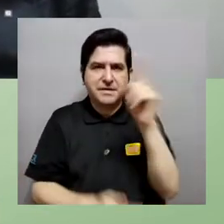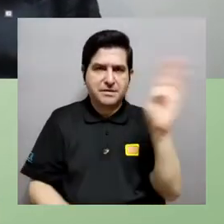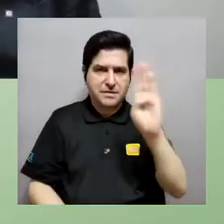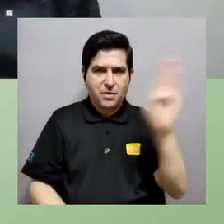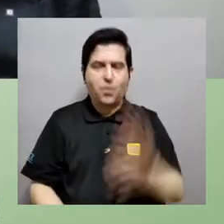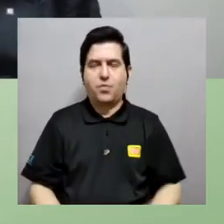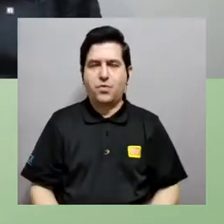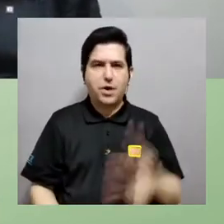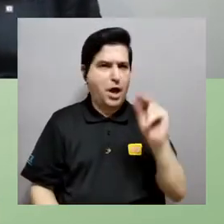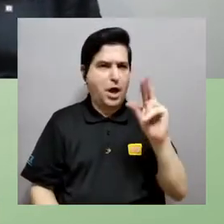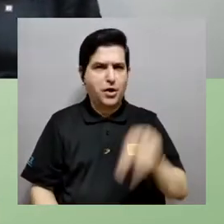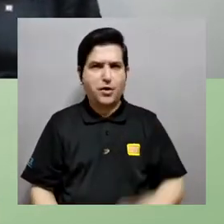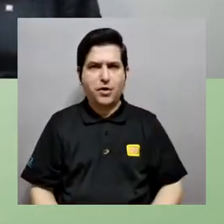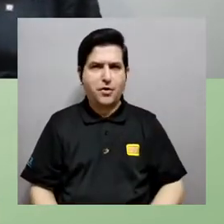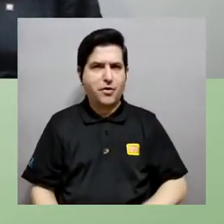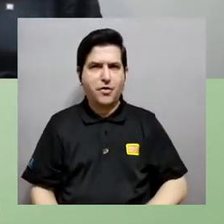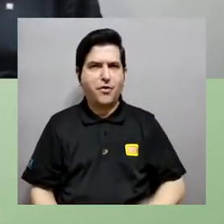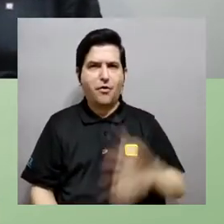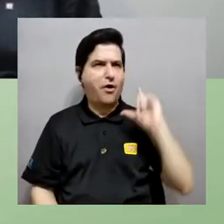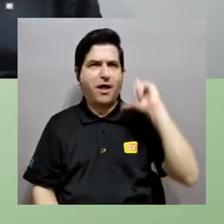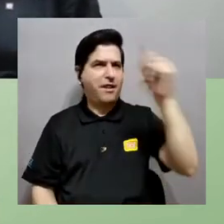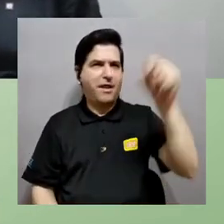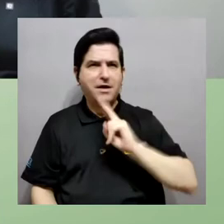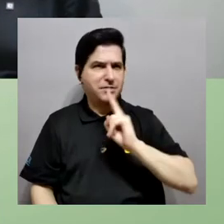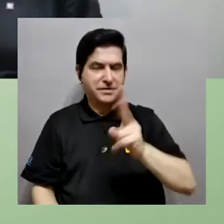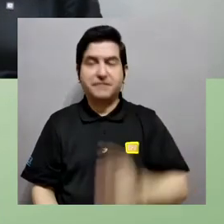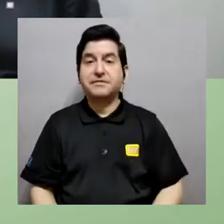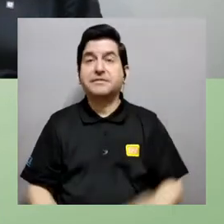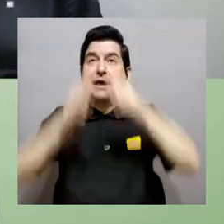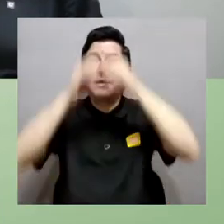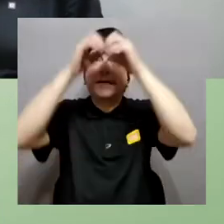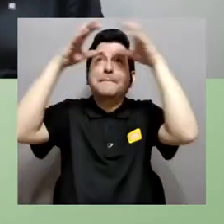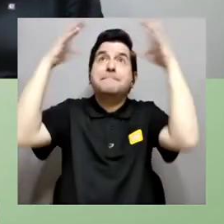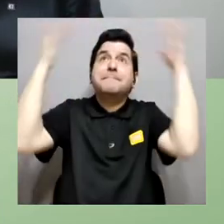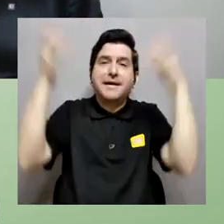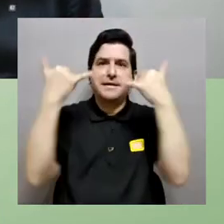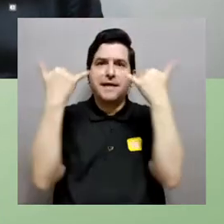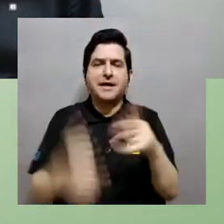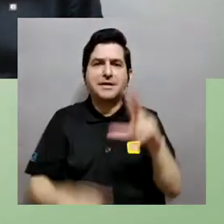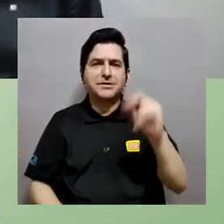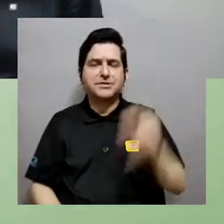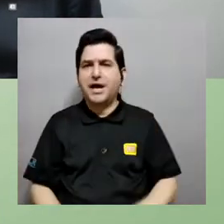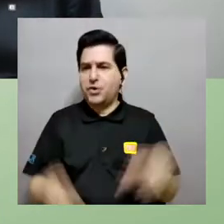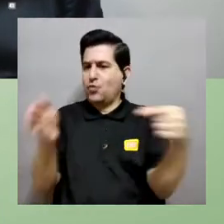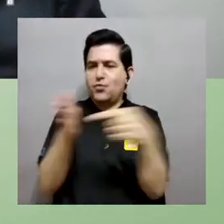o capacitores con bacterias también, sí, o con pedazos de bacterias, sí. No está tan alejado.